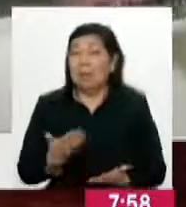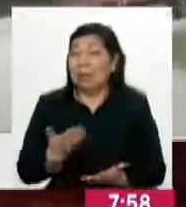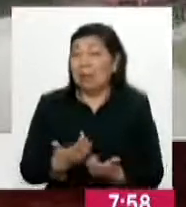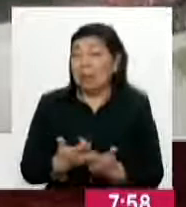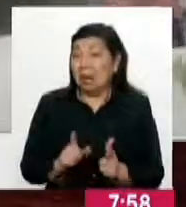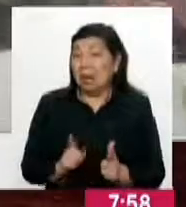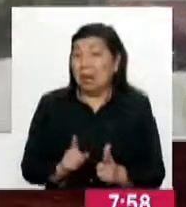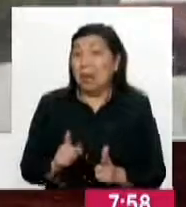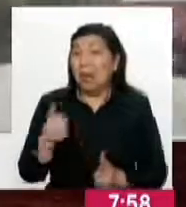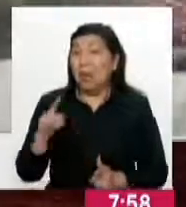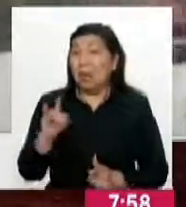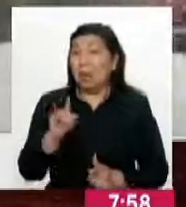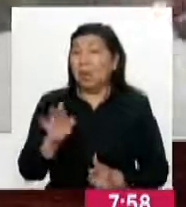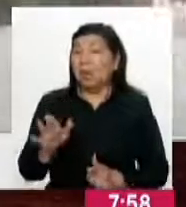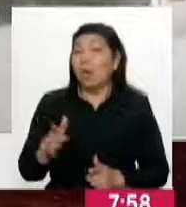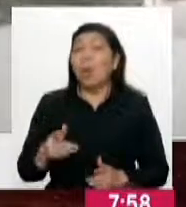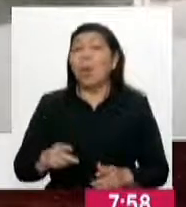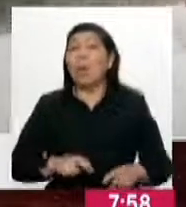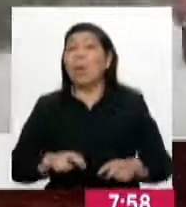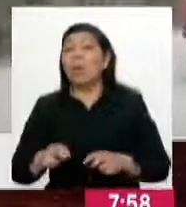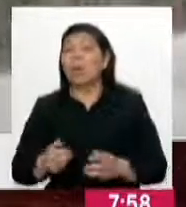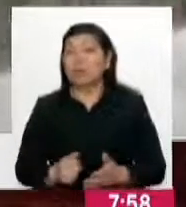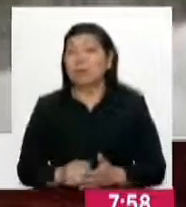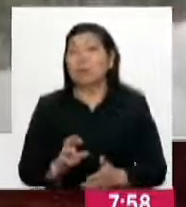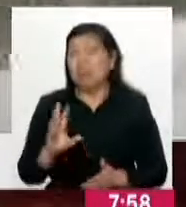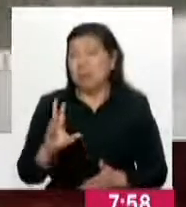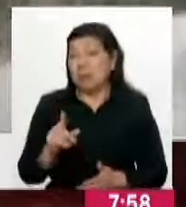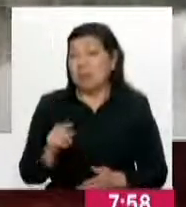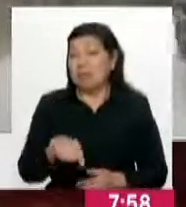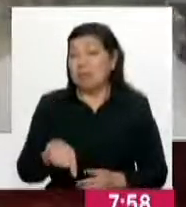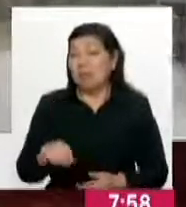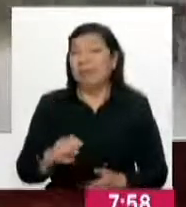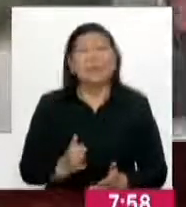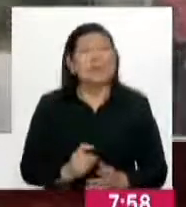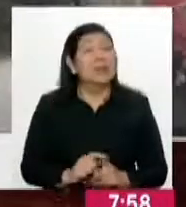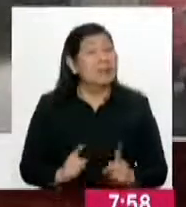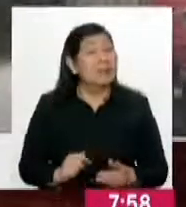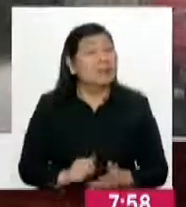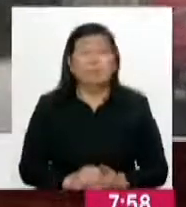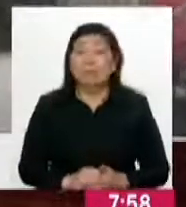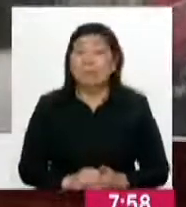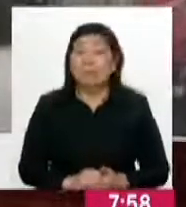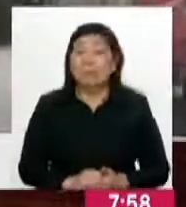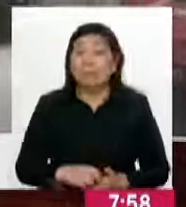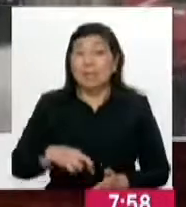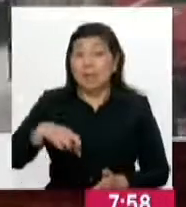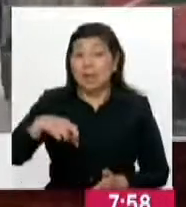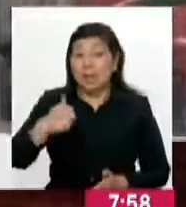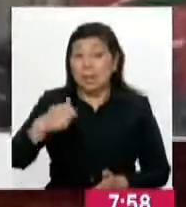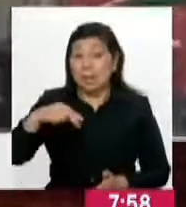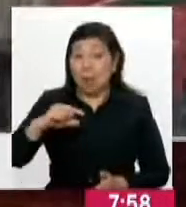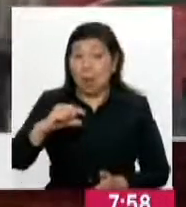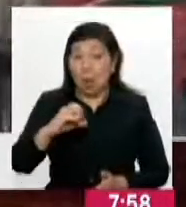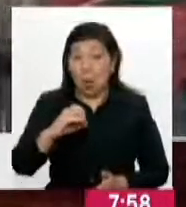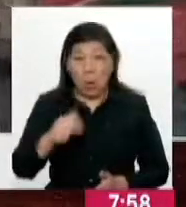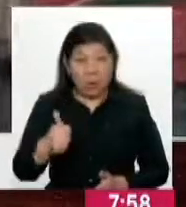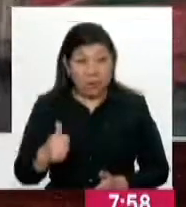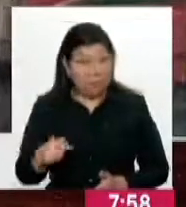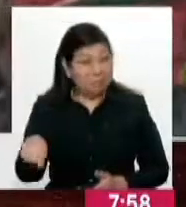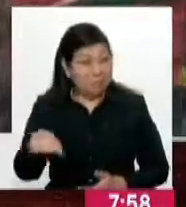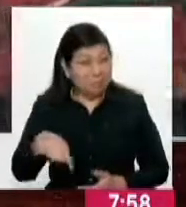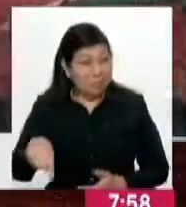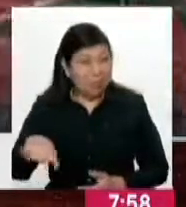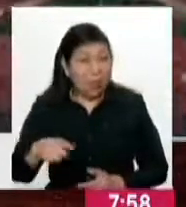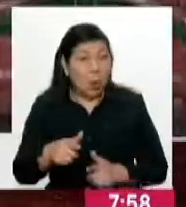libre para sus actividades ilícitas. No obstante que Pangoa no es una zona netamente